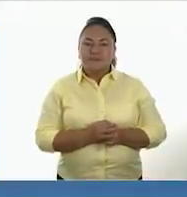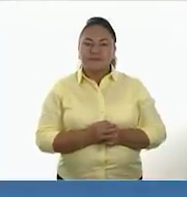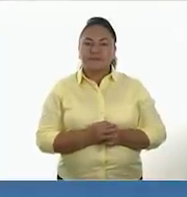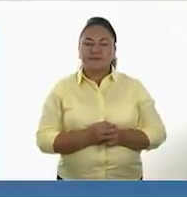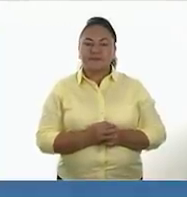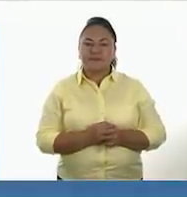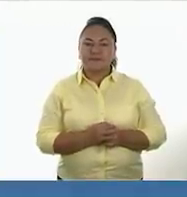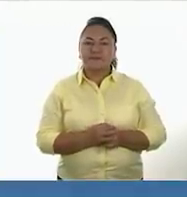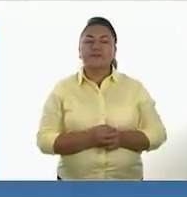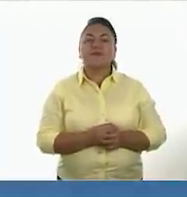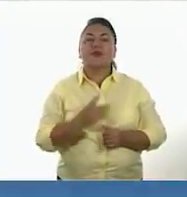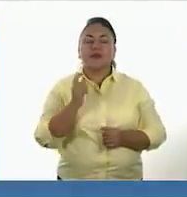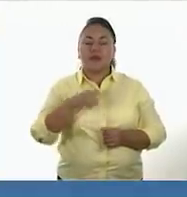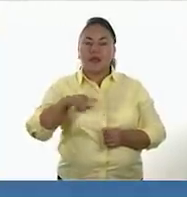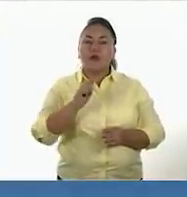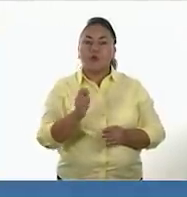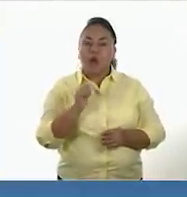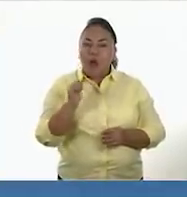Y uso